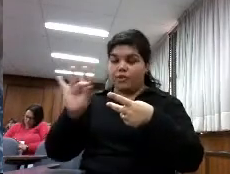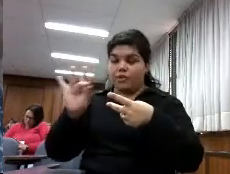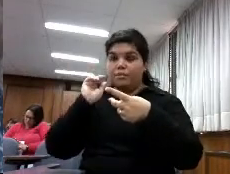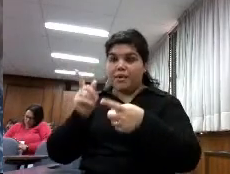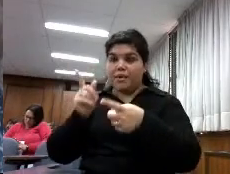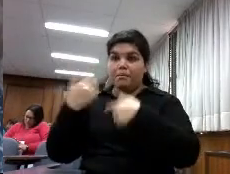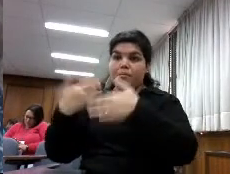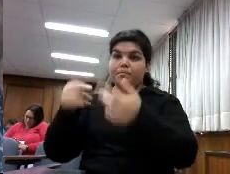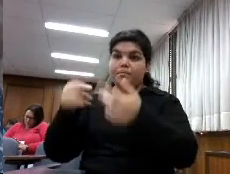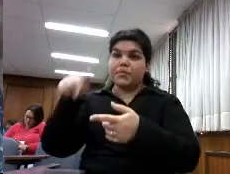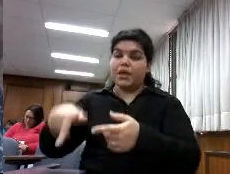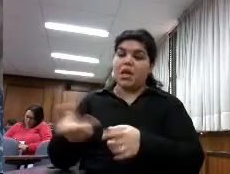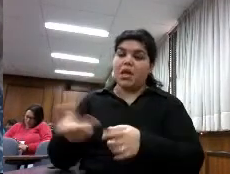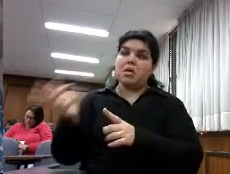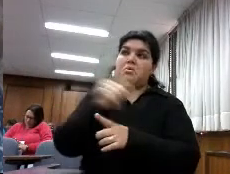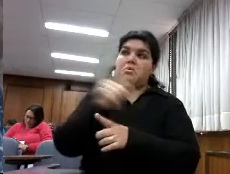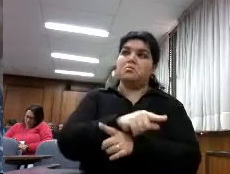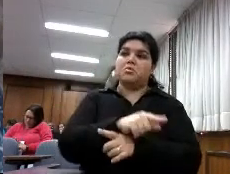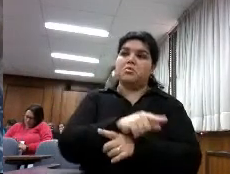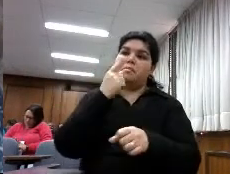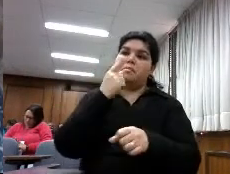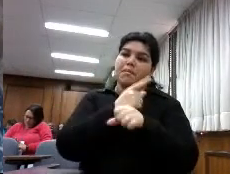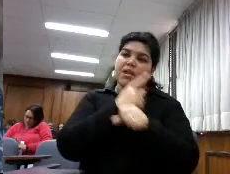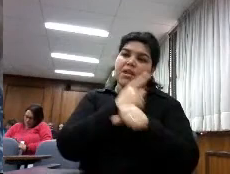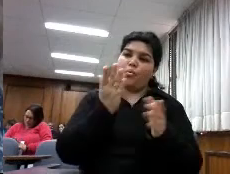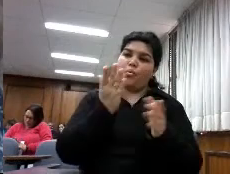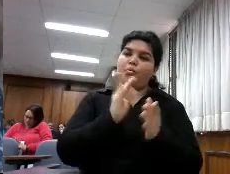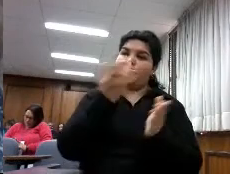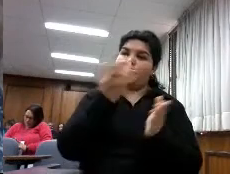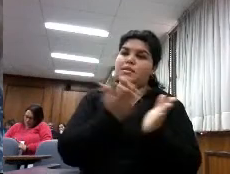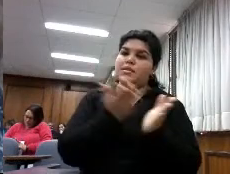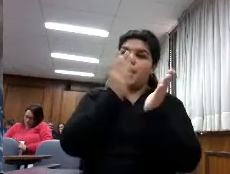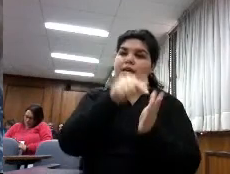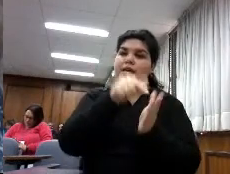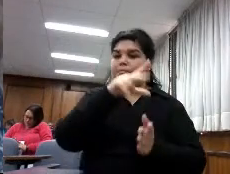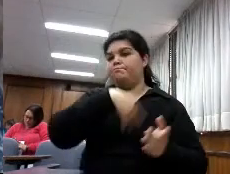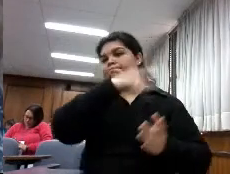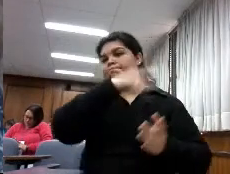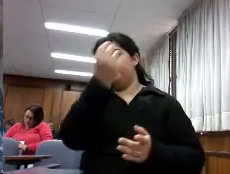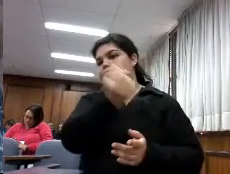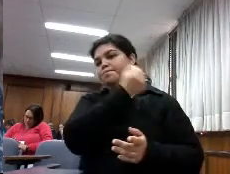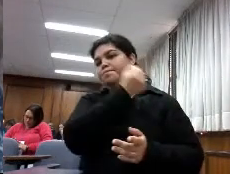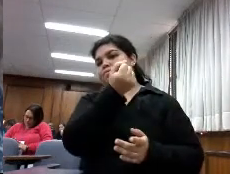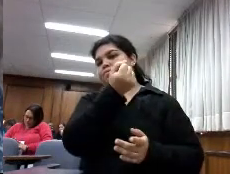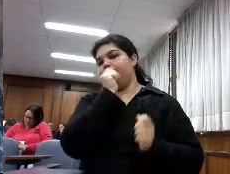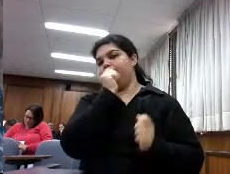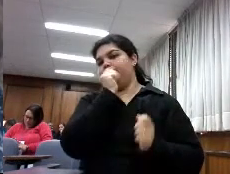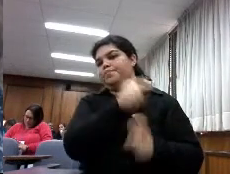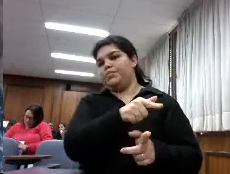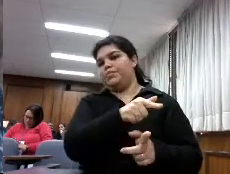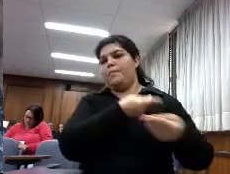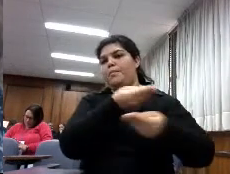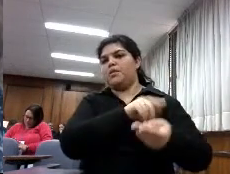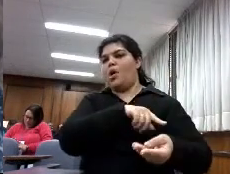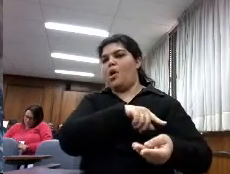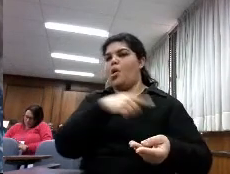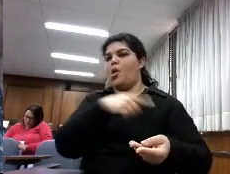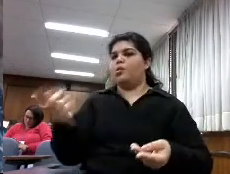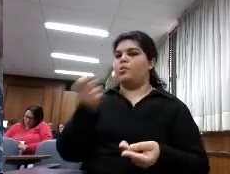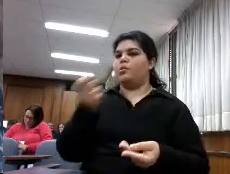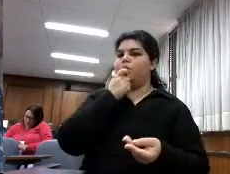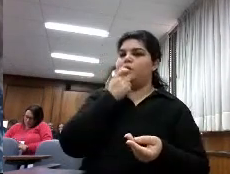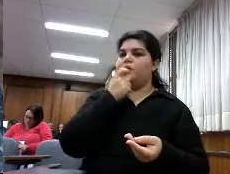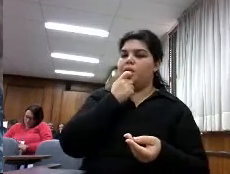que ha estudiado en Harvard tiene más valoración entre los empresarios que un estudiante por ejemplo que ha